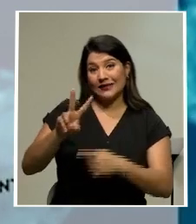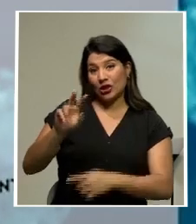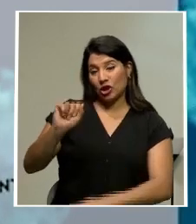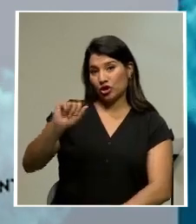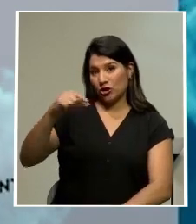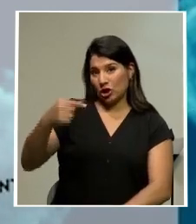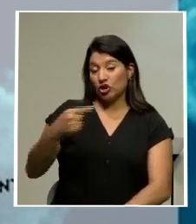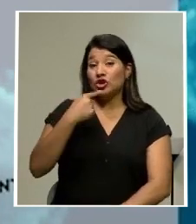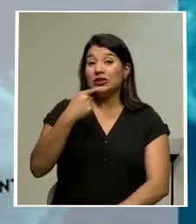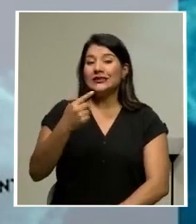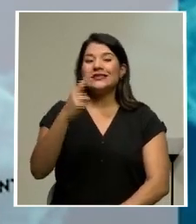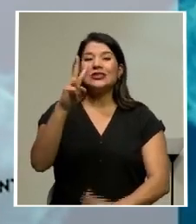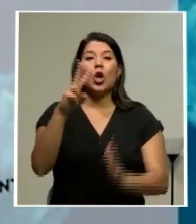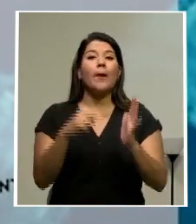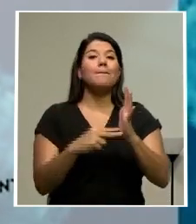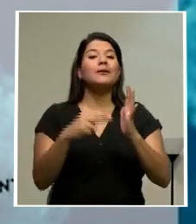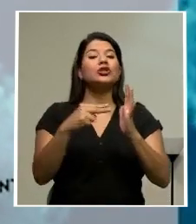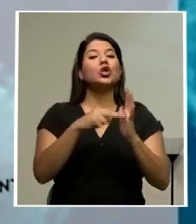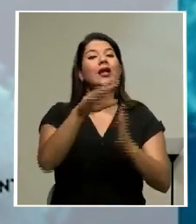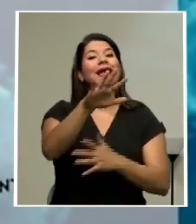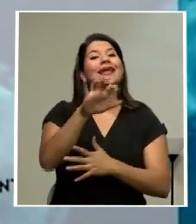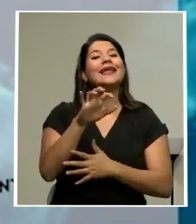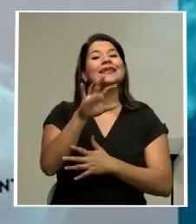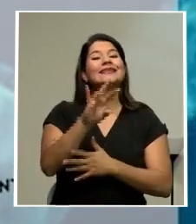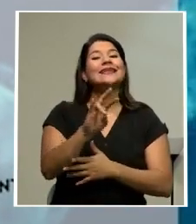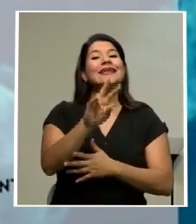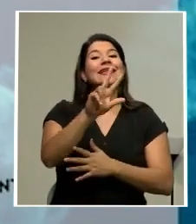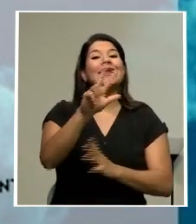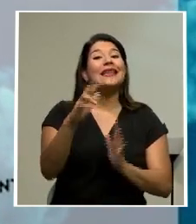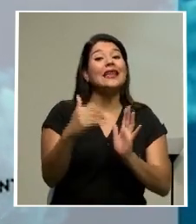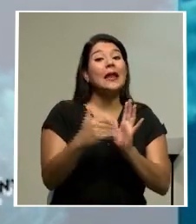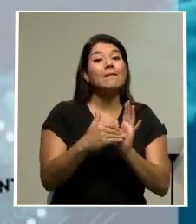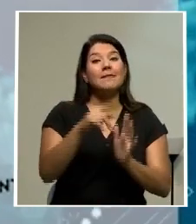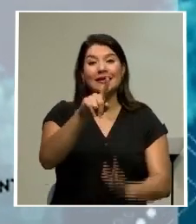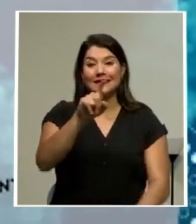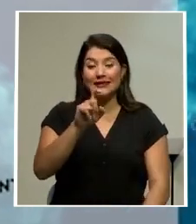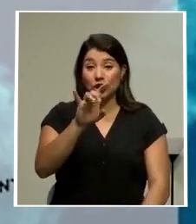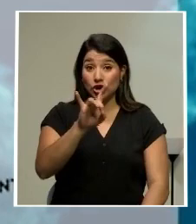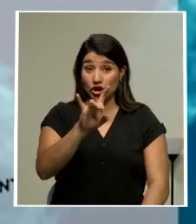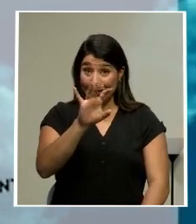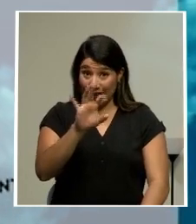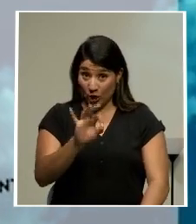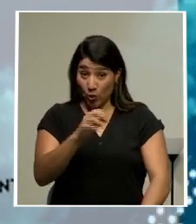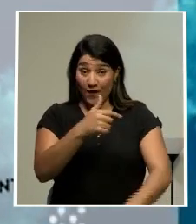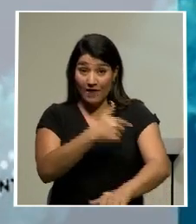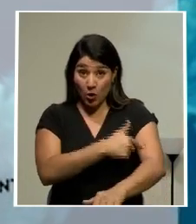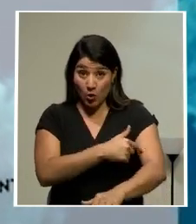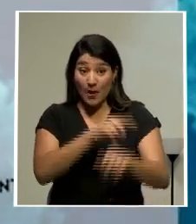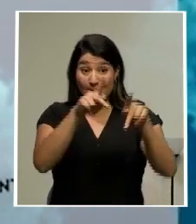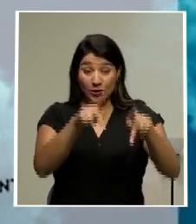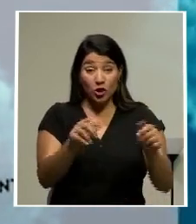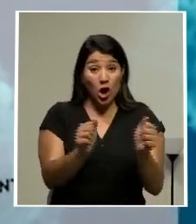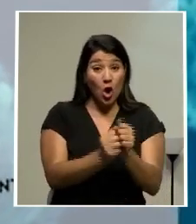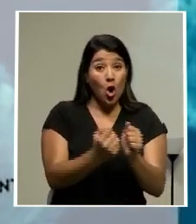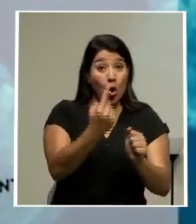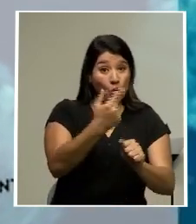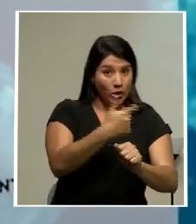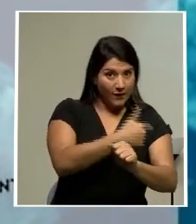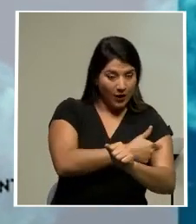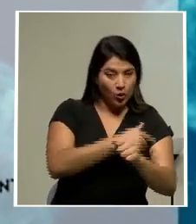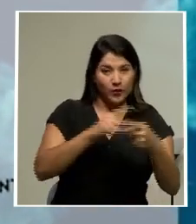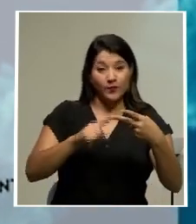Detallaron que 2 millones 573 mil 189 corresponden a primeras dosis, mientras que